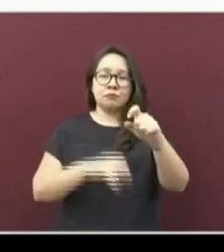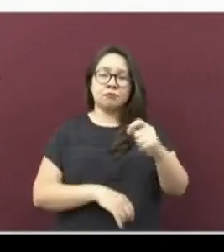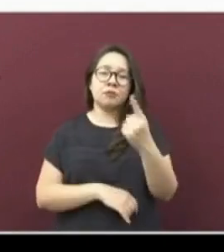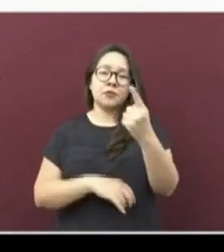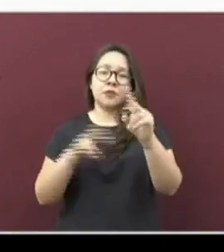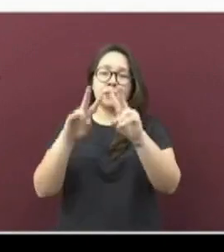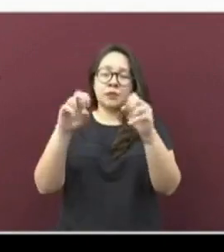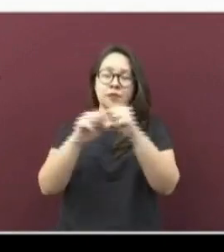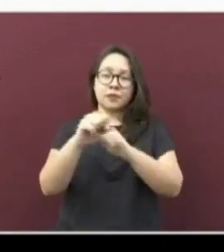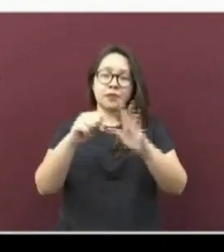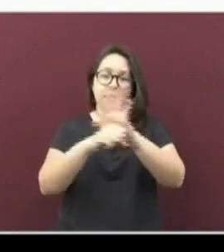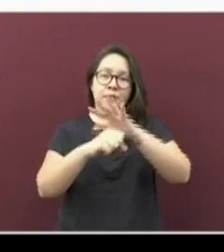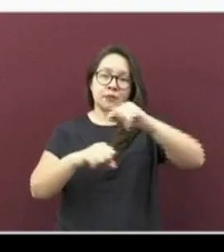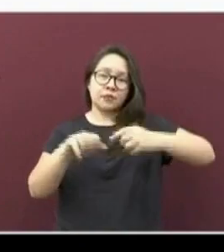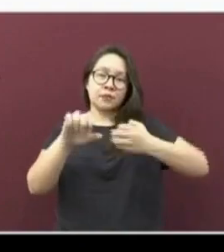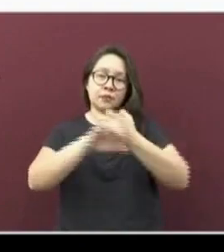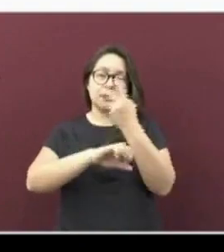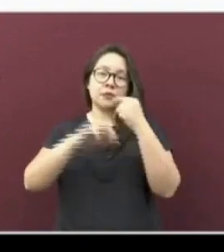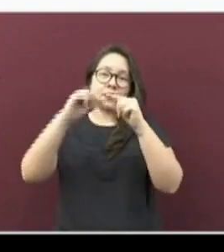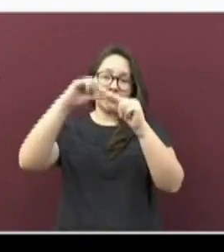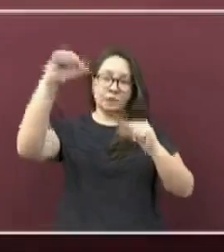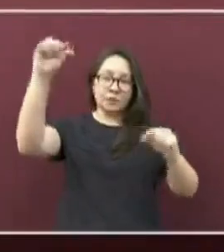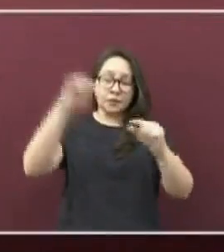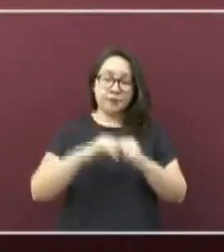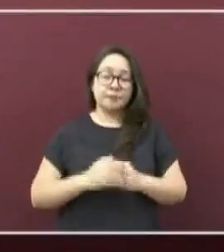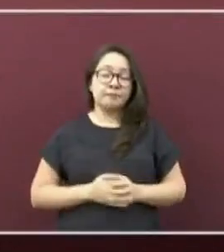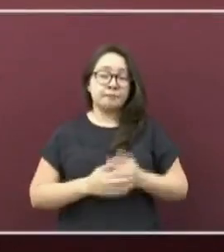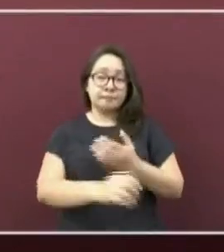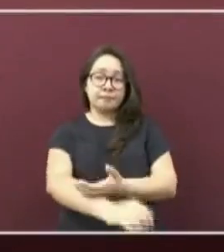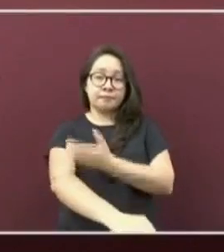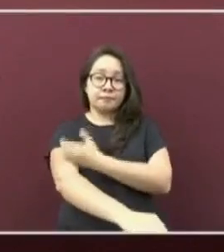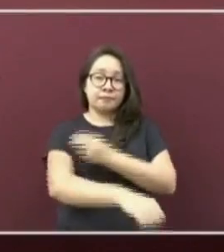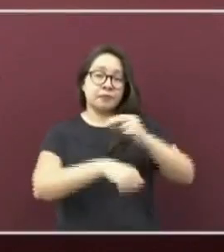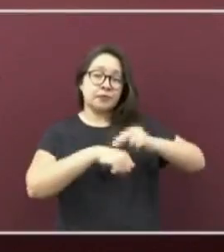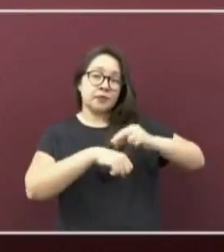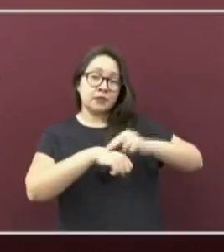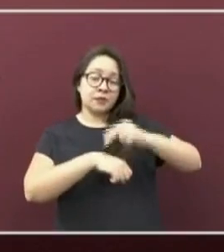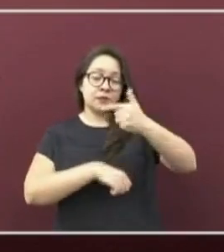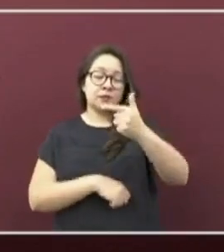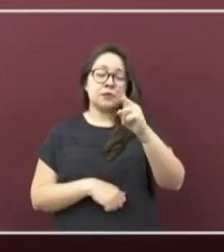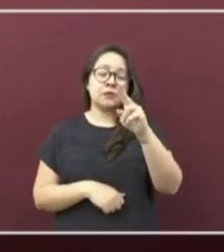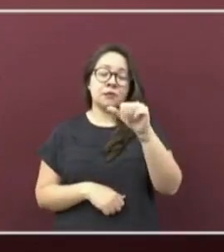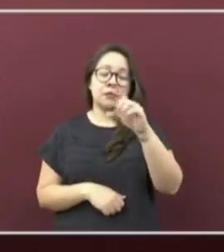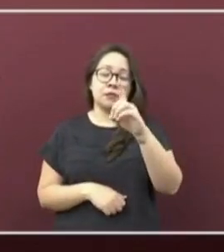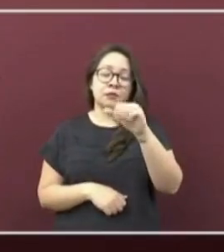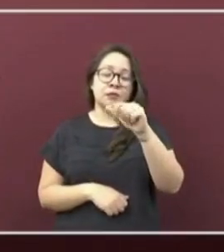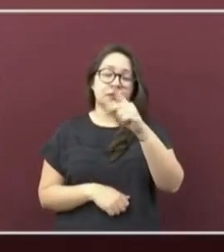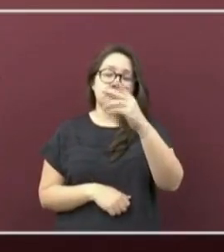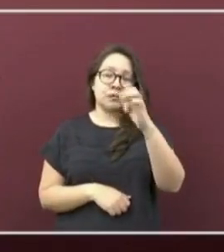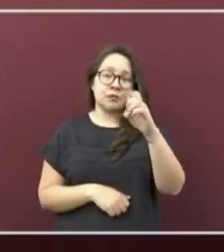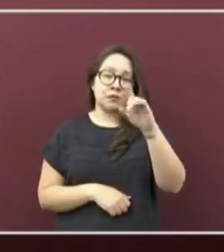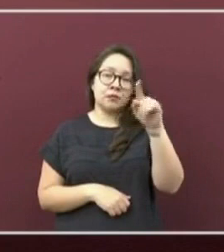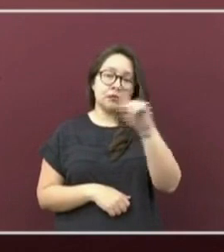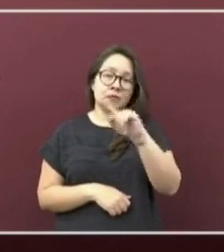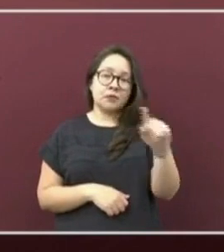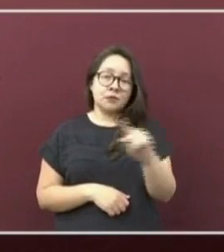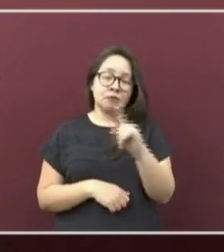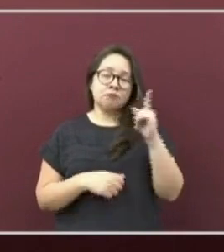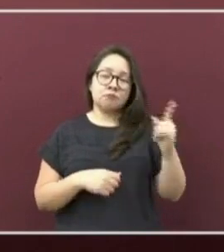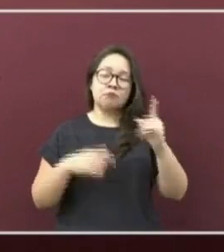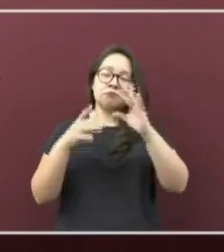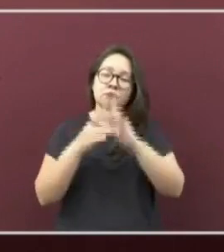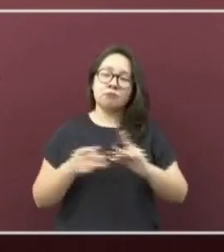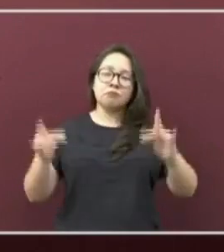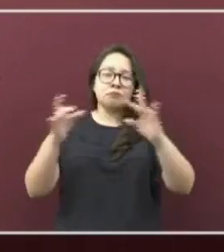la actualización del coronavirus en la entidad. Para ello, me acompaña la doctora Guadalupe Díaz del Castillo Flores, quien presentará